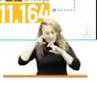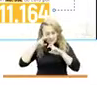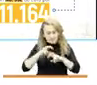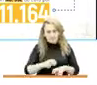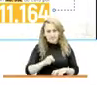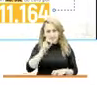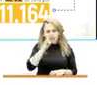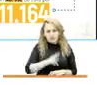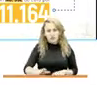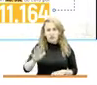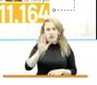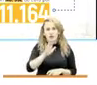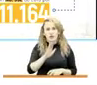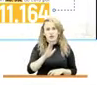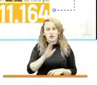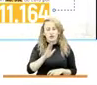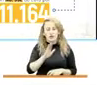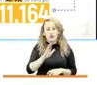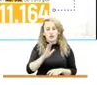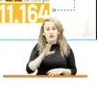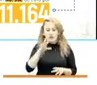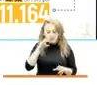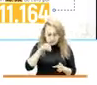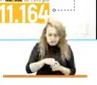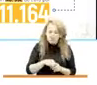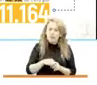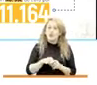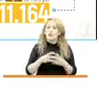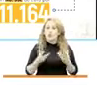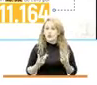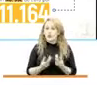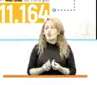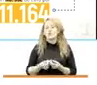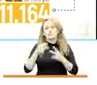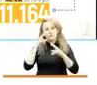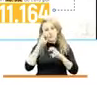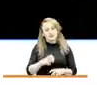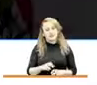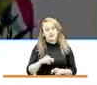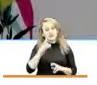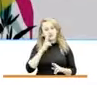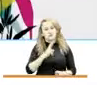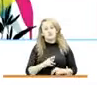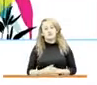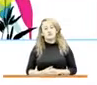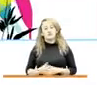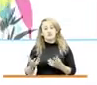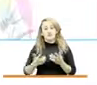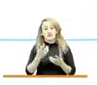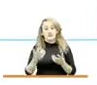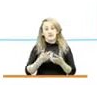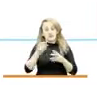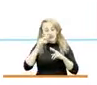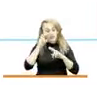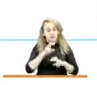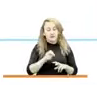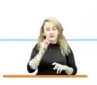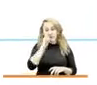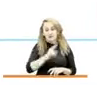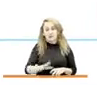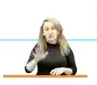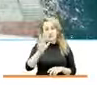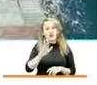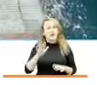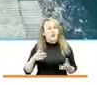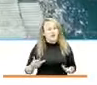que hacen parte de grupos de investigación reconocidos por el Sistema de Investigación Nacional a través